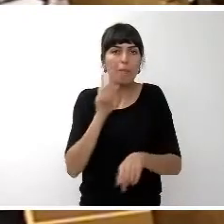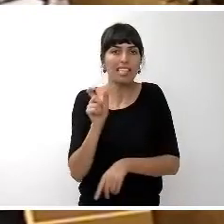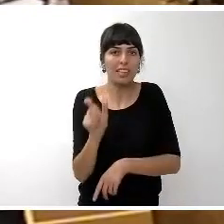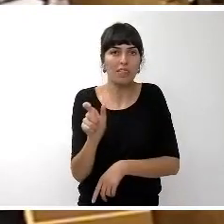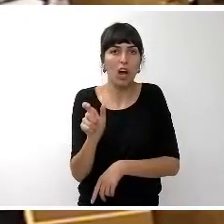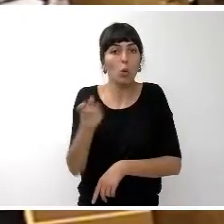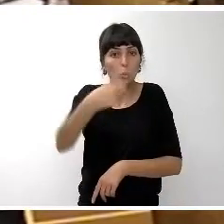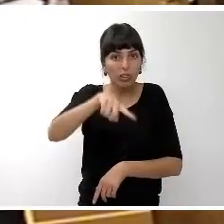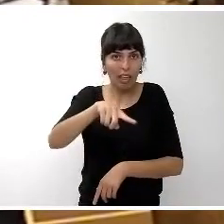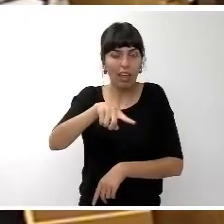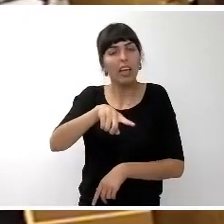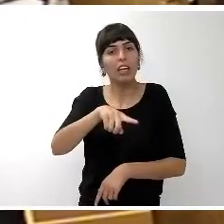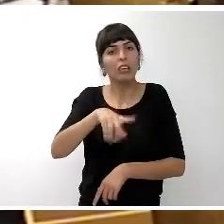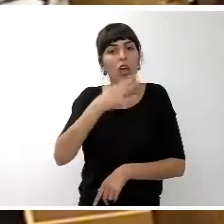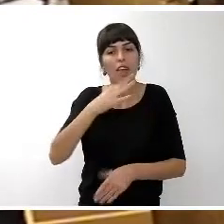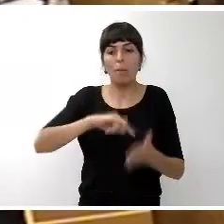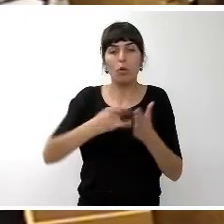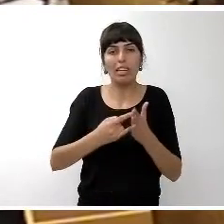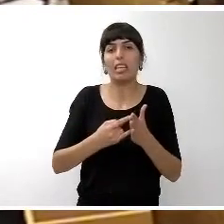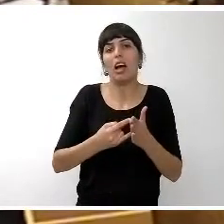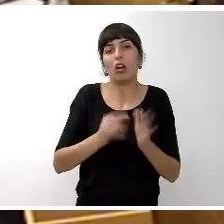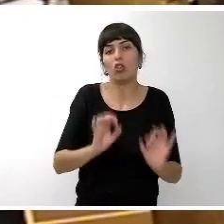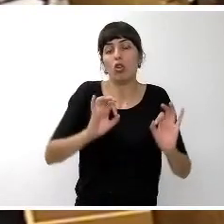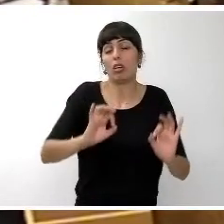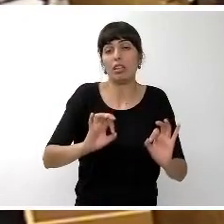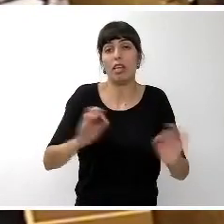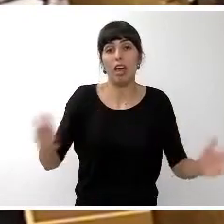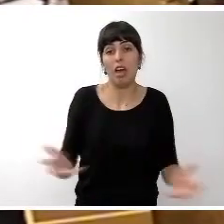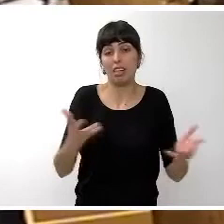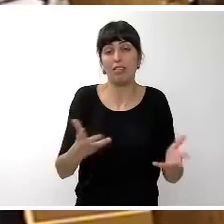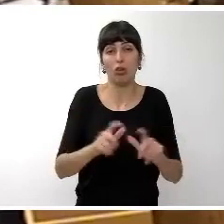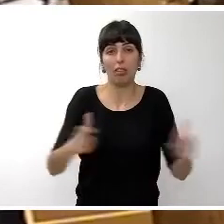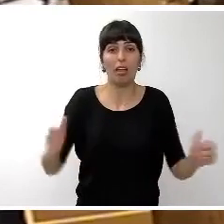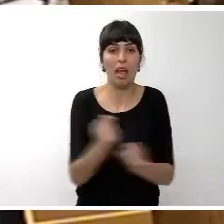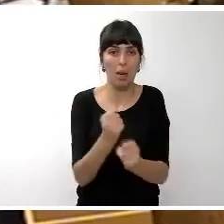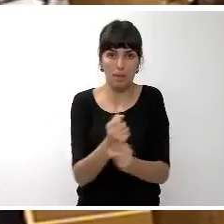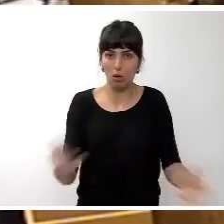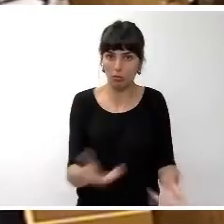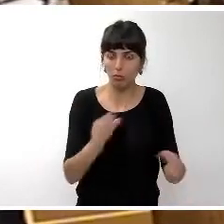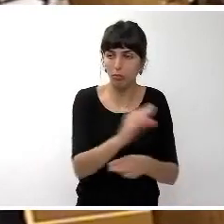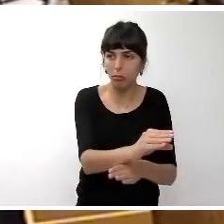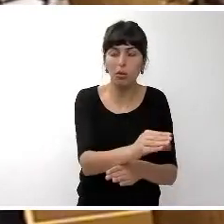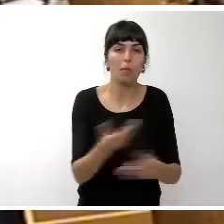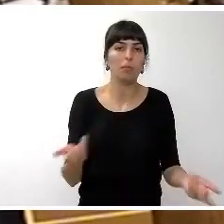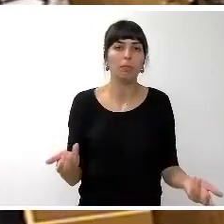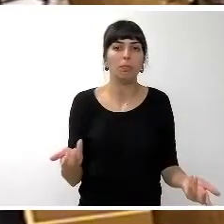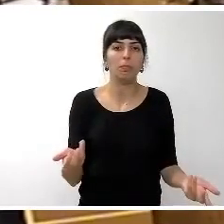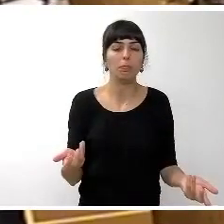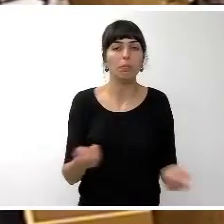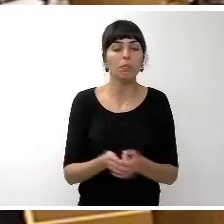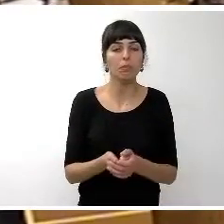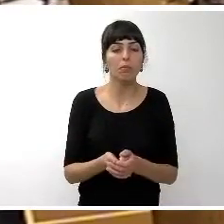ustedes a políticas concretas de activación del empleo por más que las competencias hay, aunque eso es discutible pues no sean no sean tal